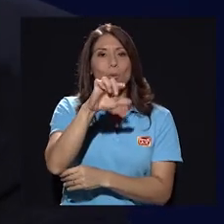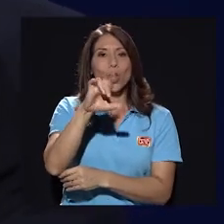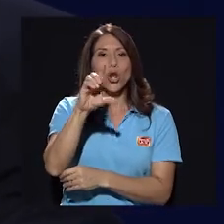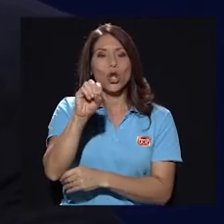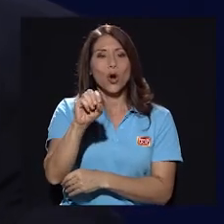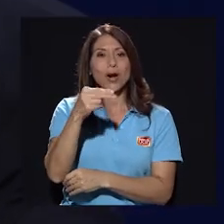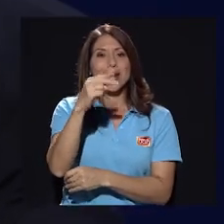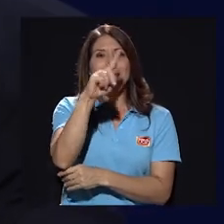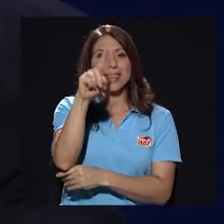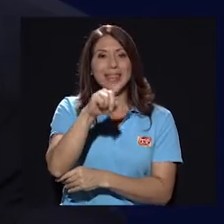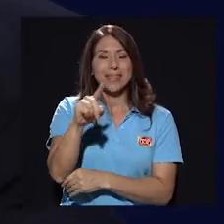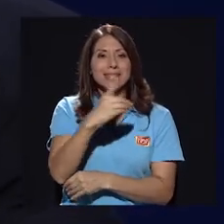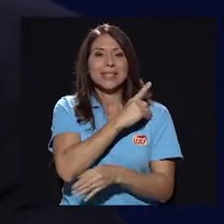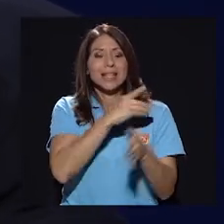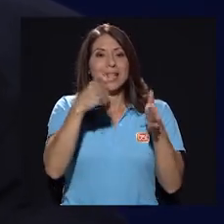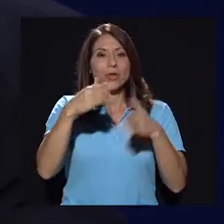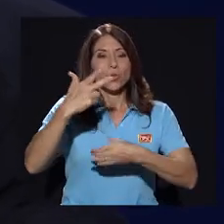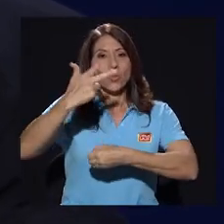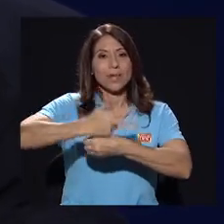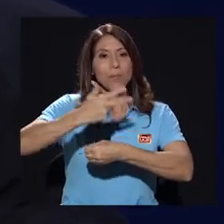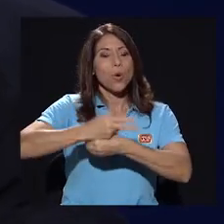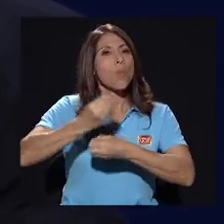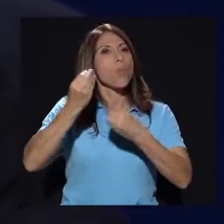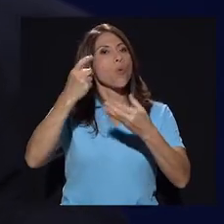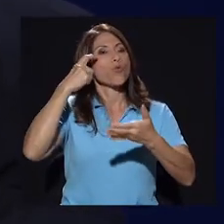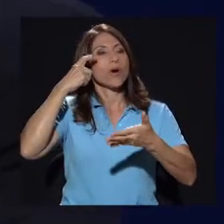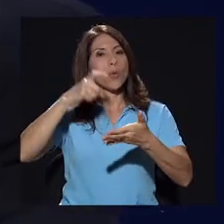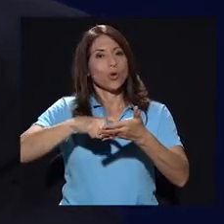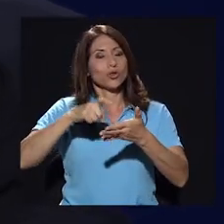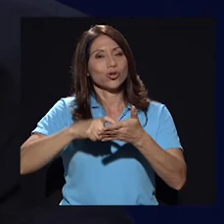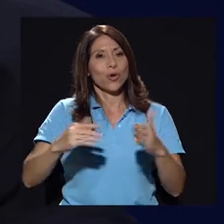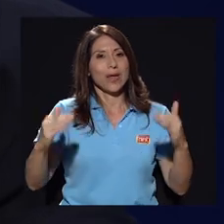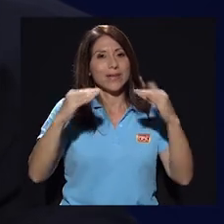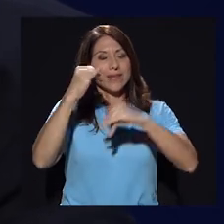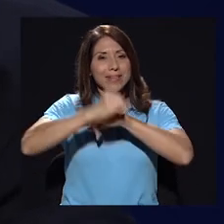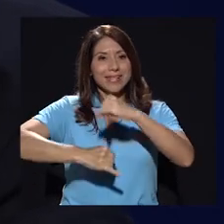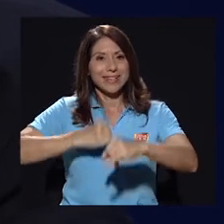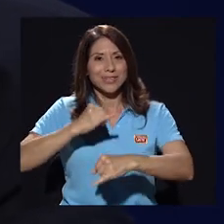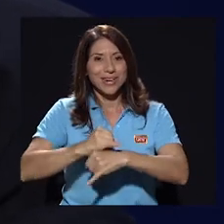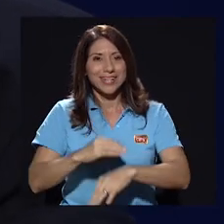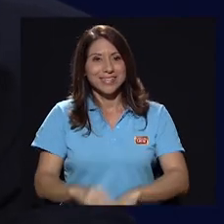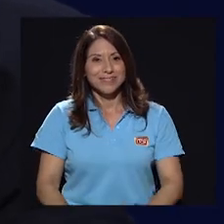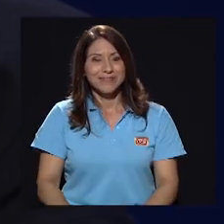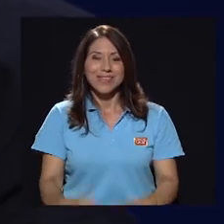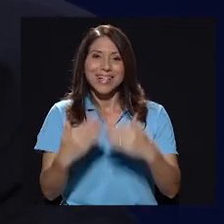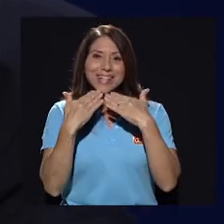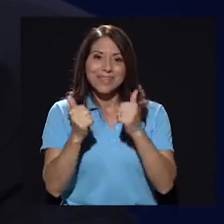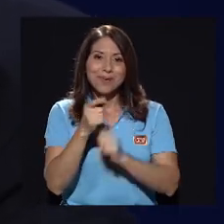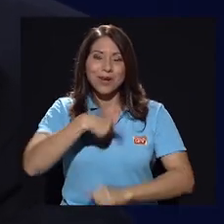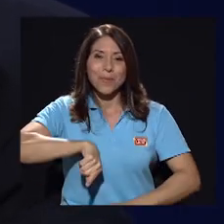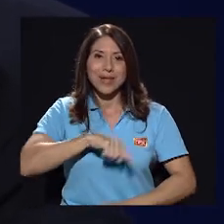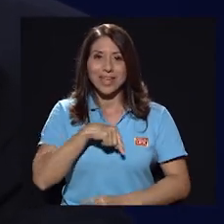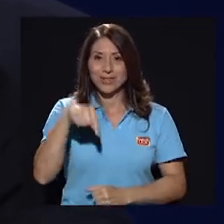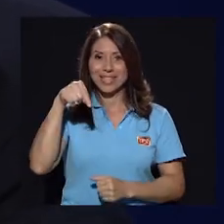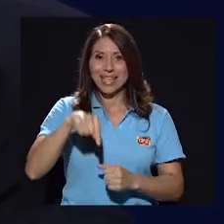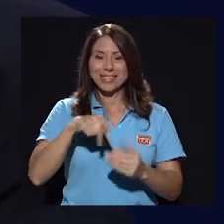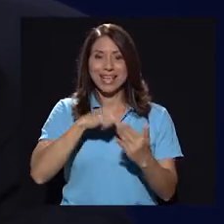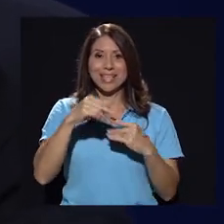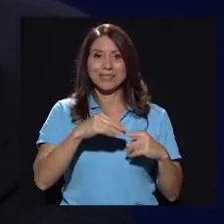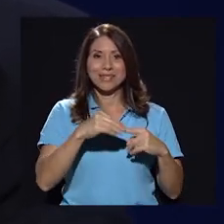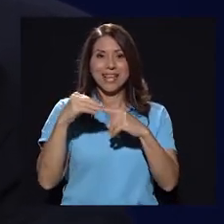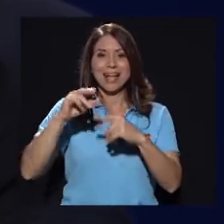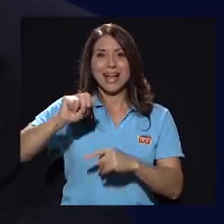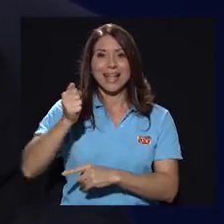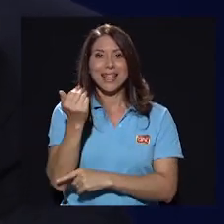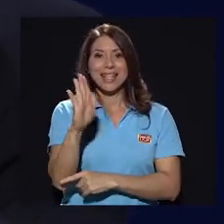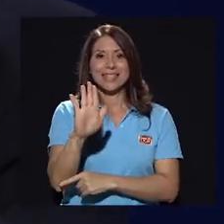Julio Hernández, director guatemalteco muy reconocido a nivel internacional. Gracias por acompañarnos en este